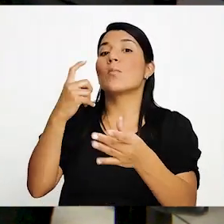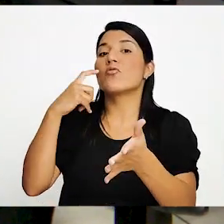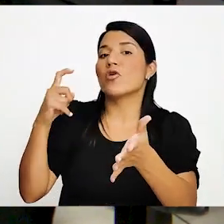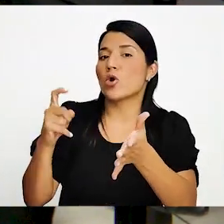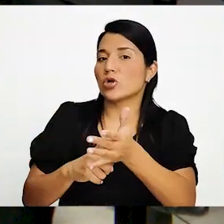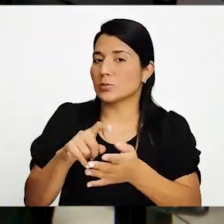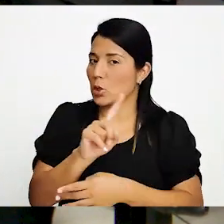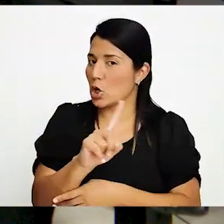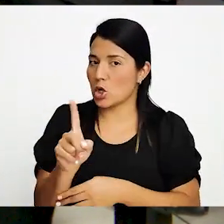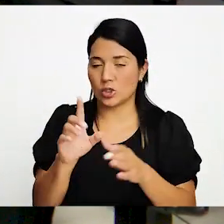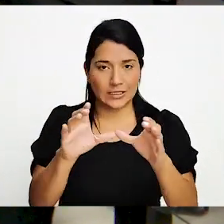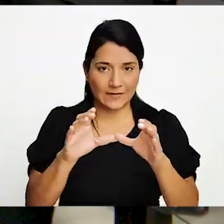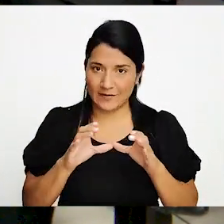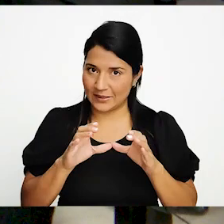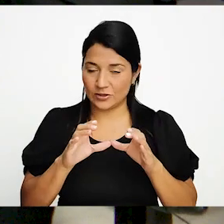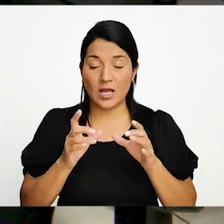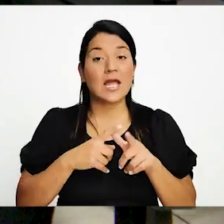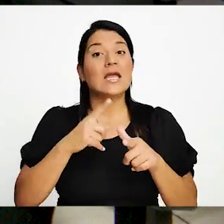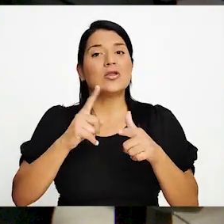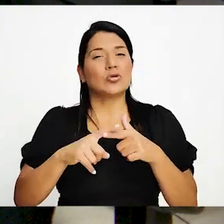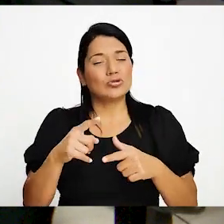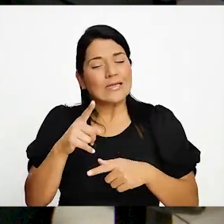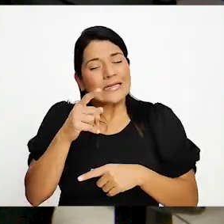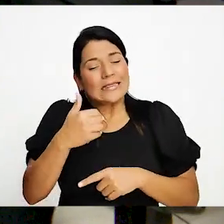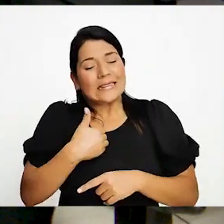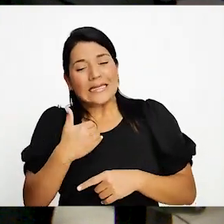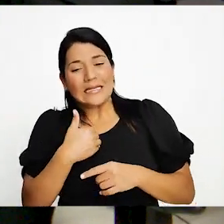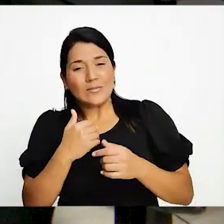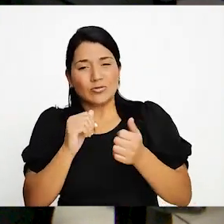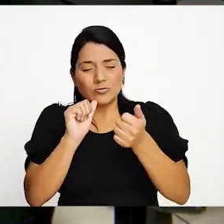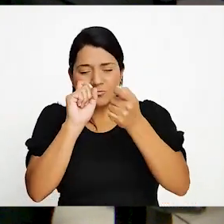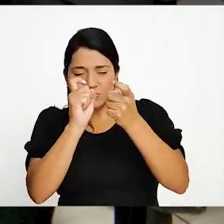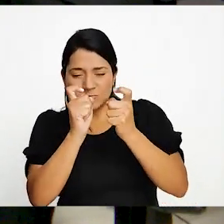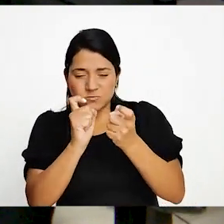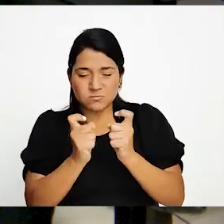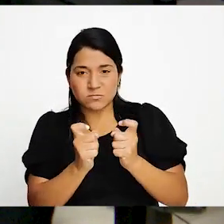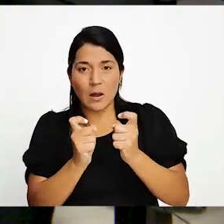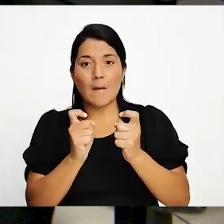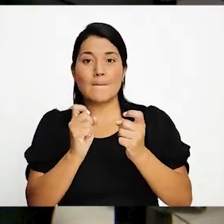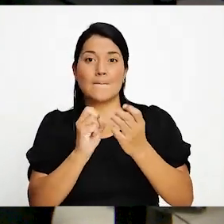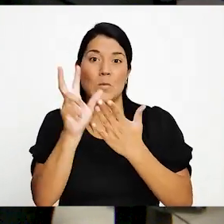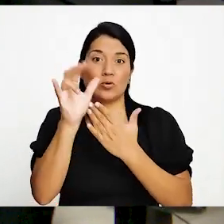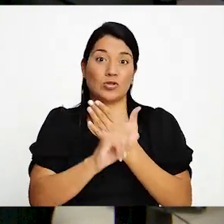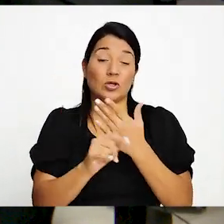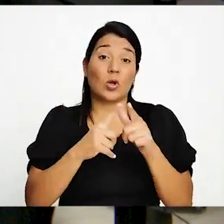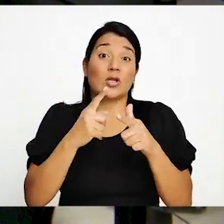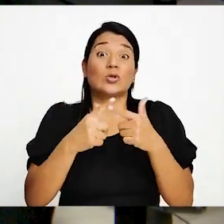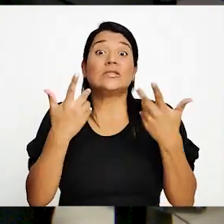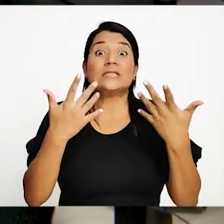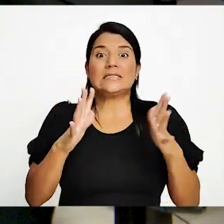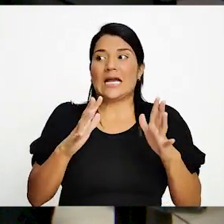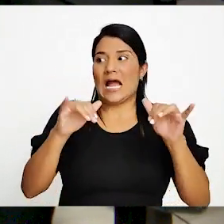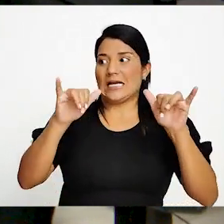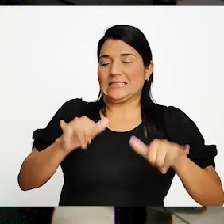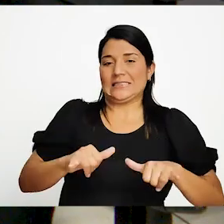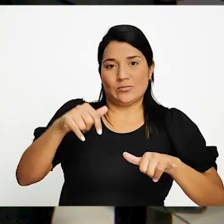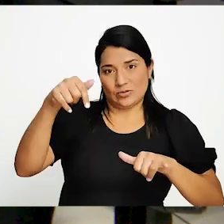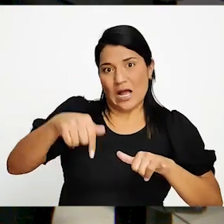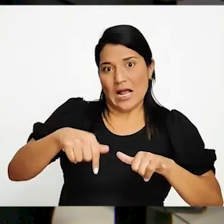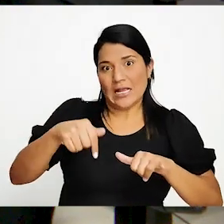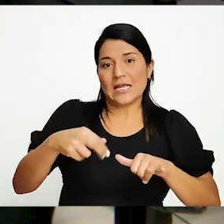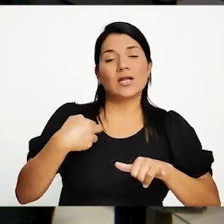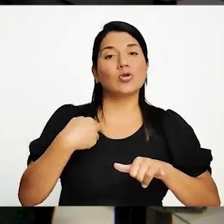una certificación. Y entonces había que darle forma al proyecto, ¿verdad? Y entonces pues aquí estamos los que hoy podemos